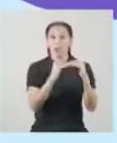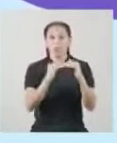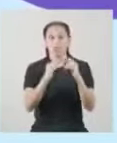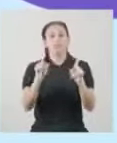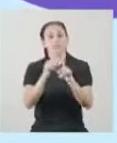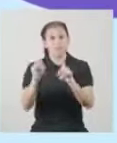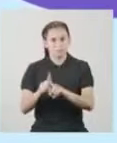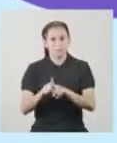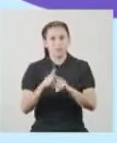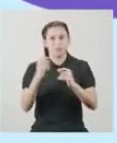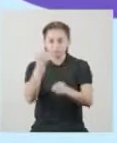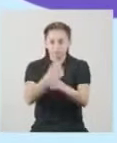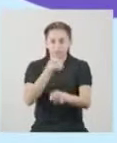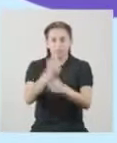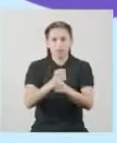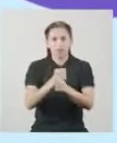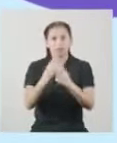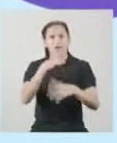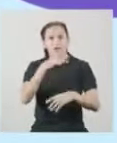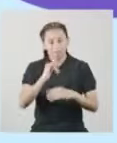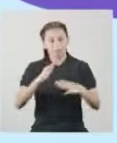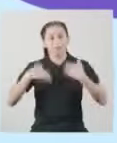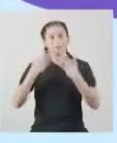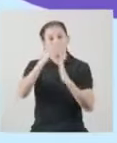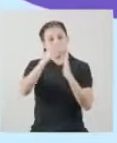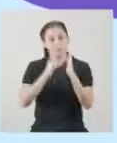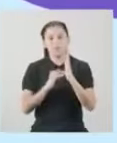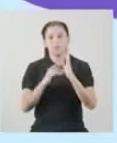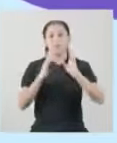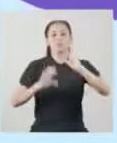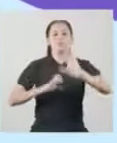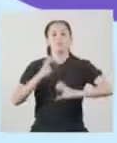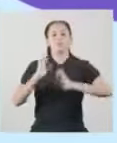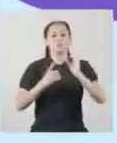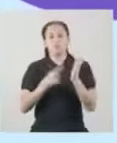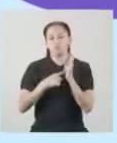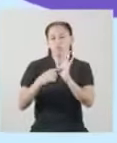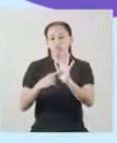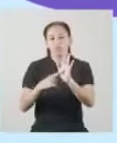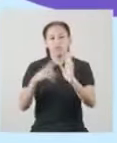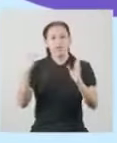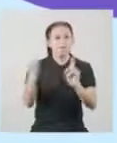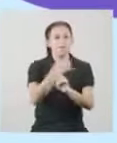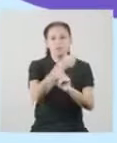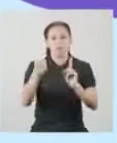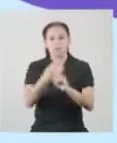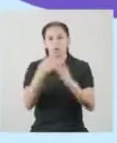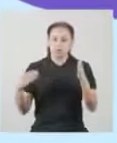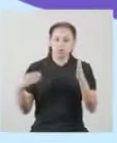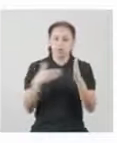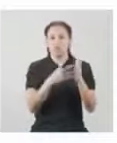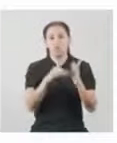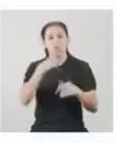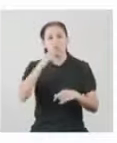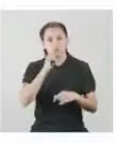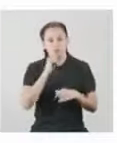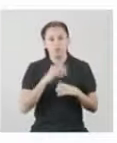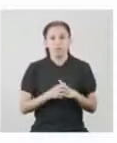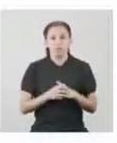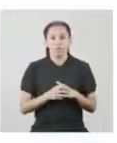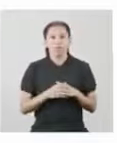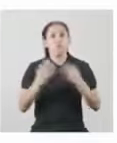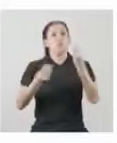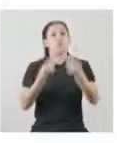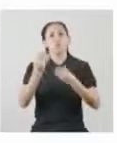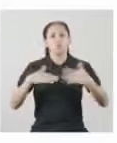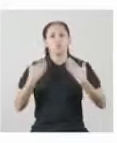igualitaria e incluso laboral Y así prevenir la expresión de violencia de género y acoso ¿Por qué se